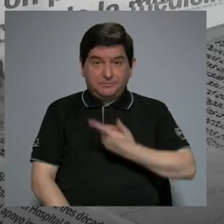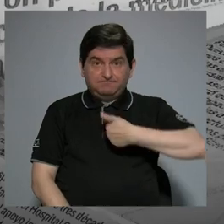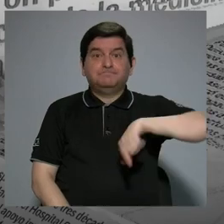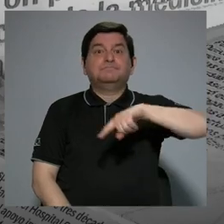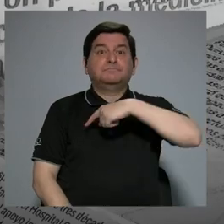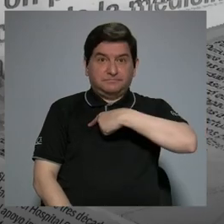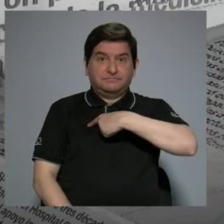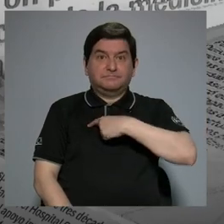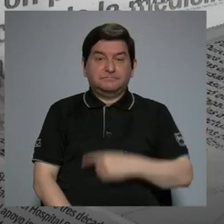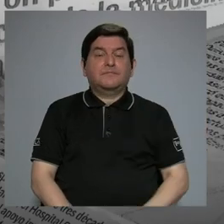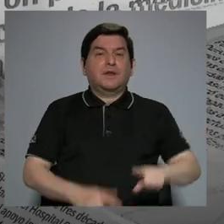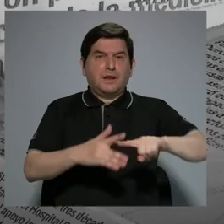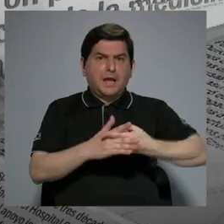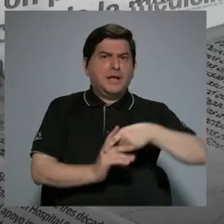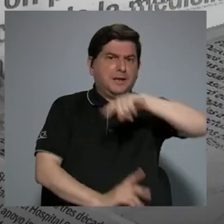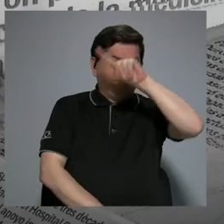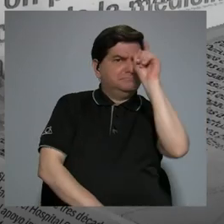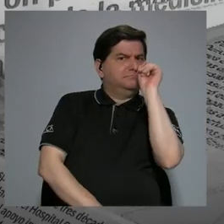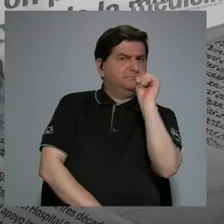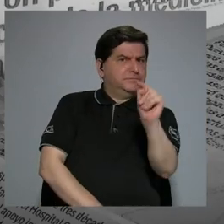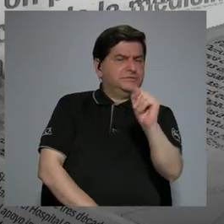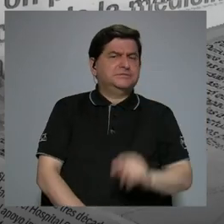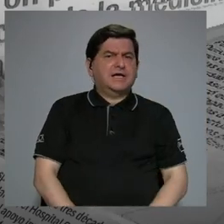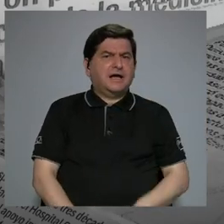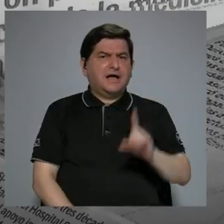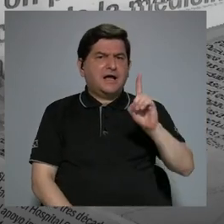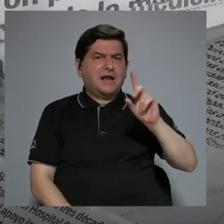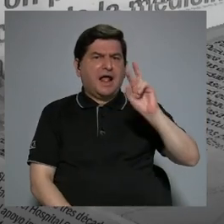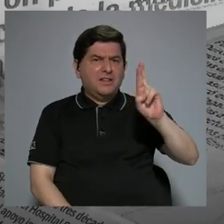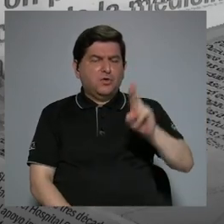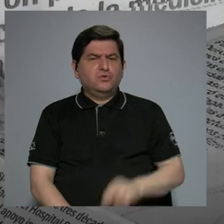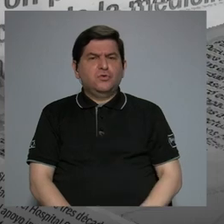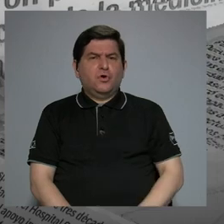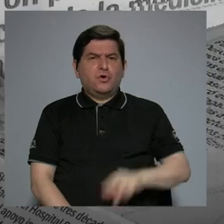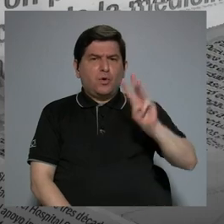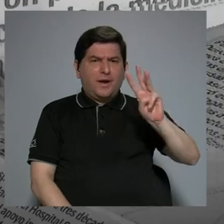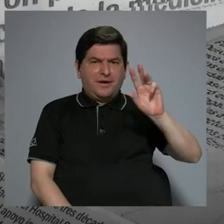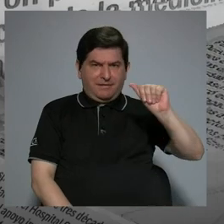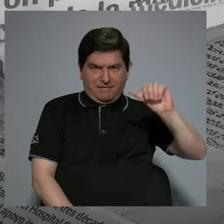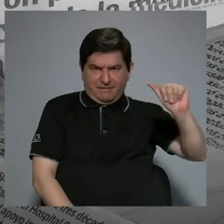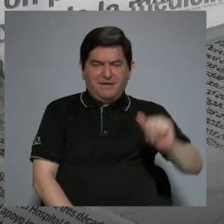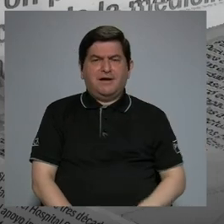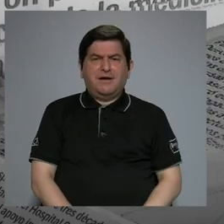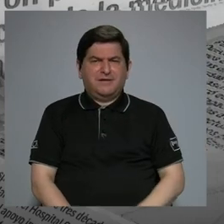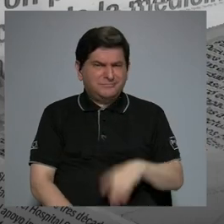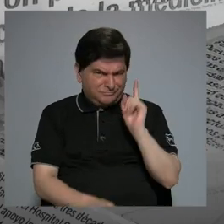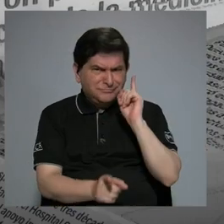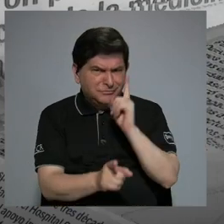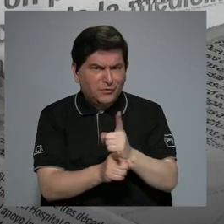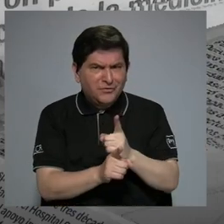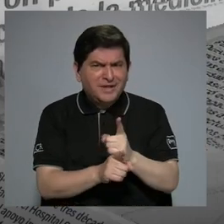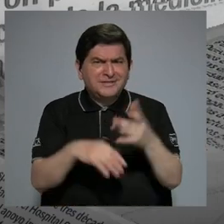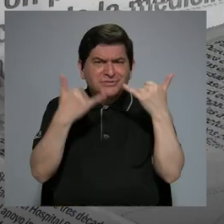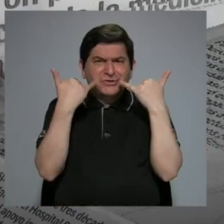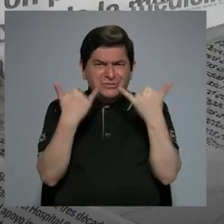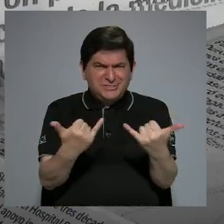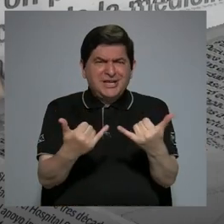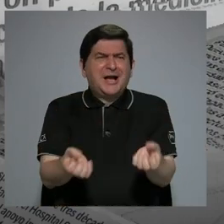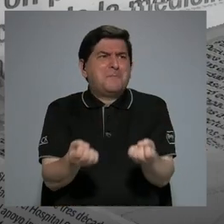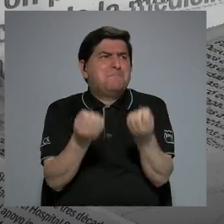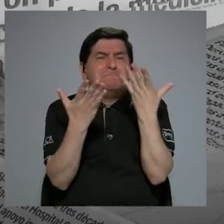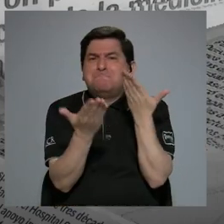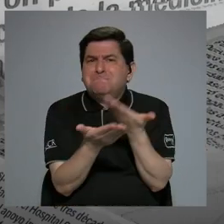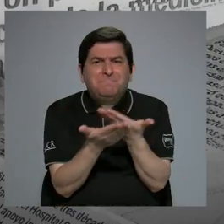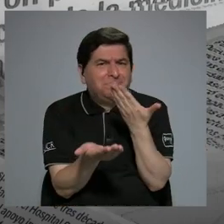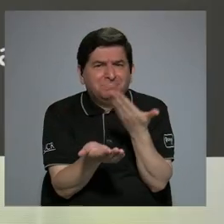empezamos preguntándole al doctor Alpizar, ¿es efectivamente ya hay mucha